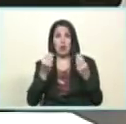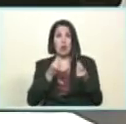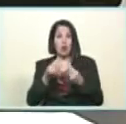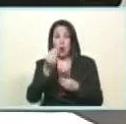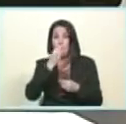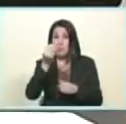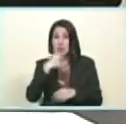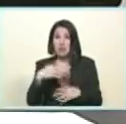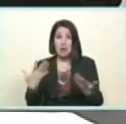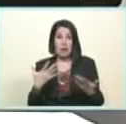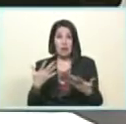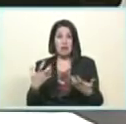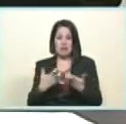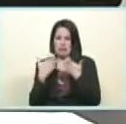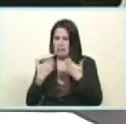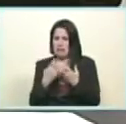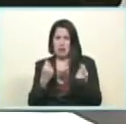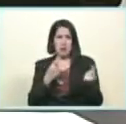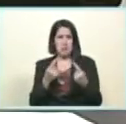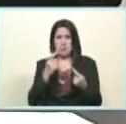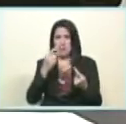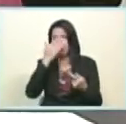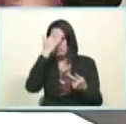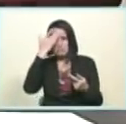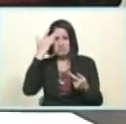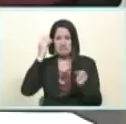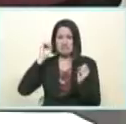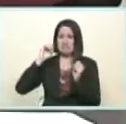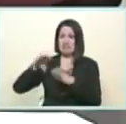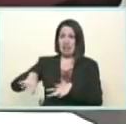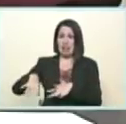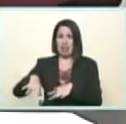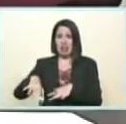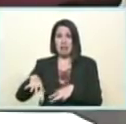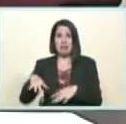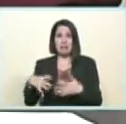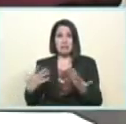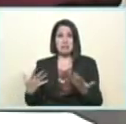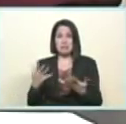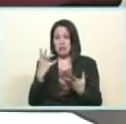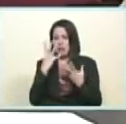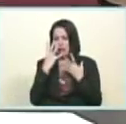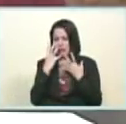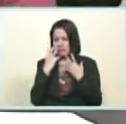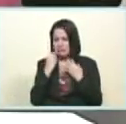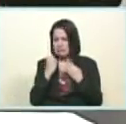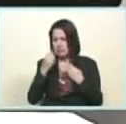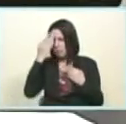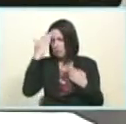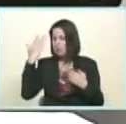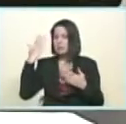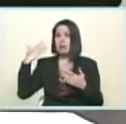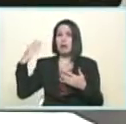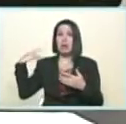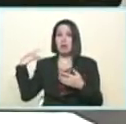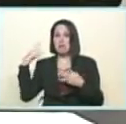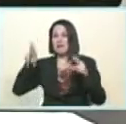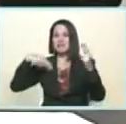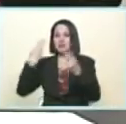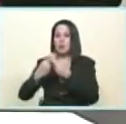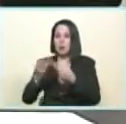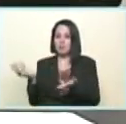igualmente a partir del primero de diciembre todos los clas debe estar activado porque le vamos a garantizar